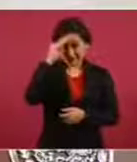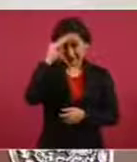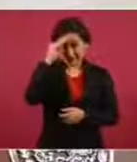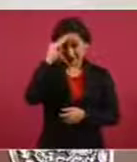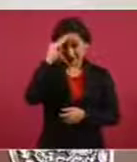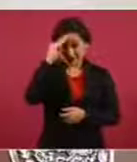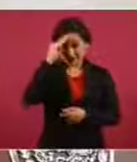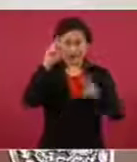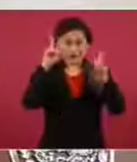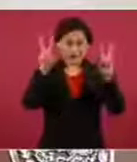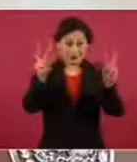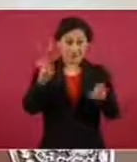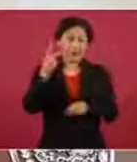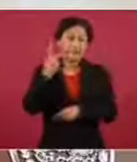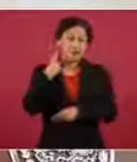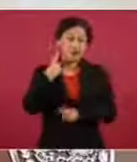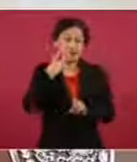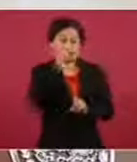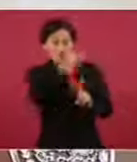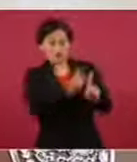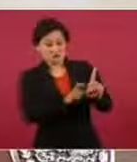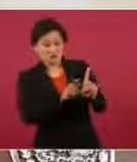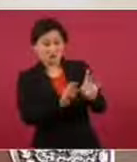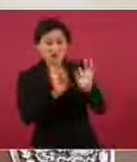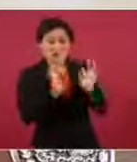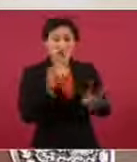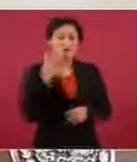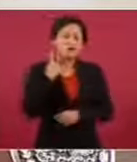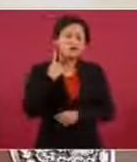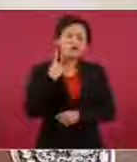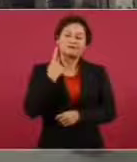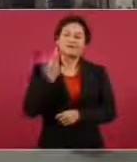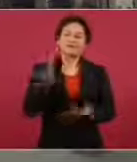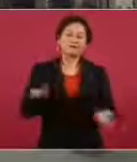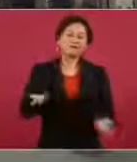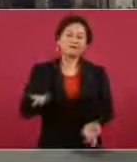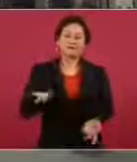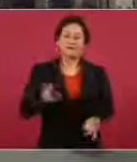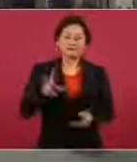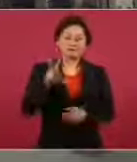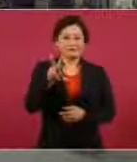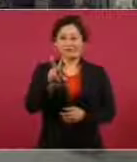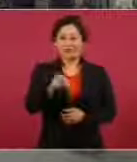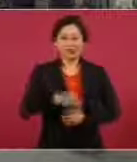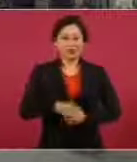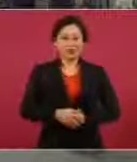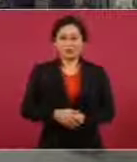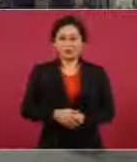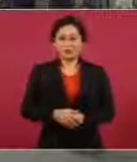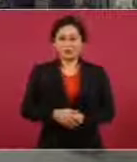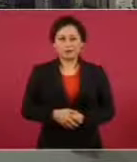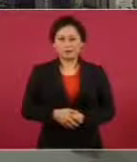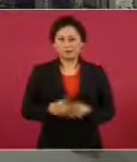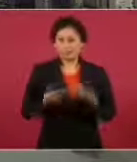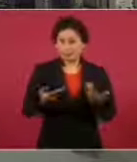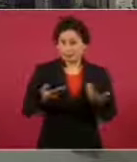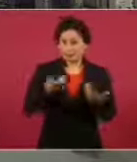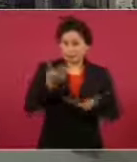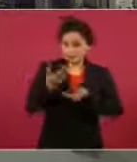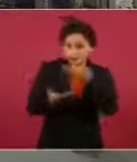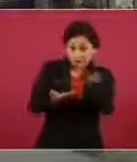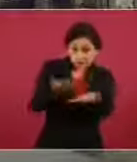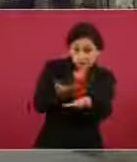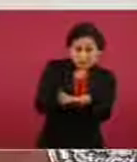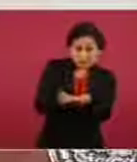político ni puede ser servidor público, pero ya